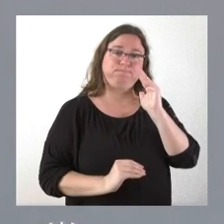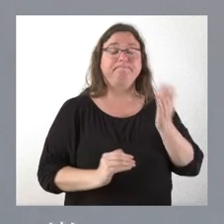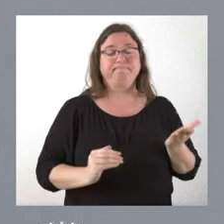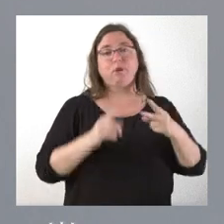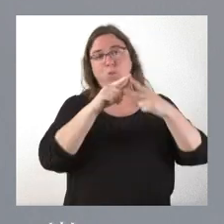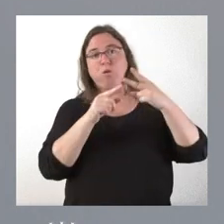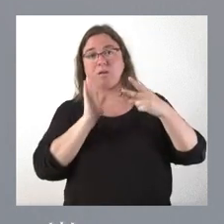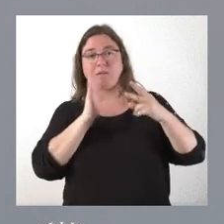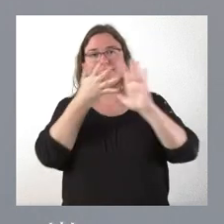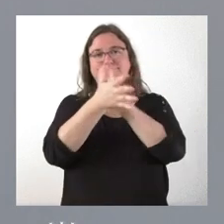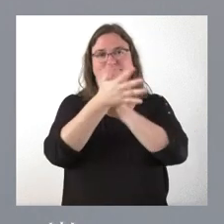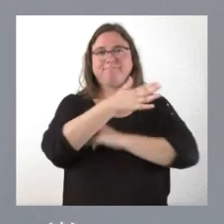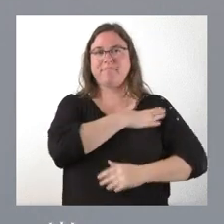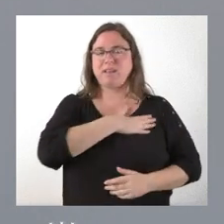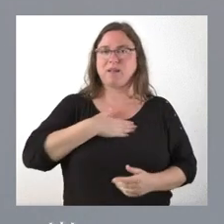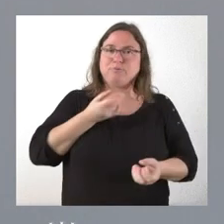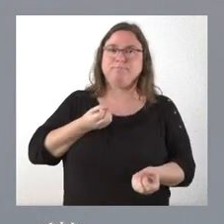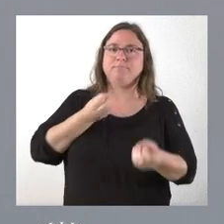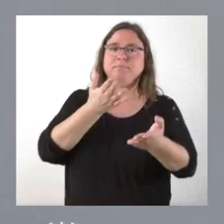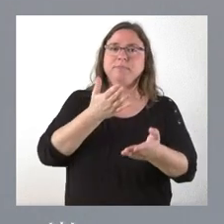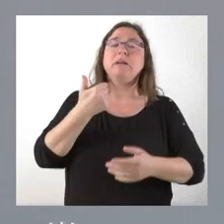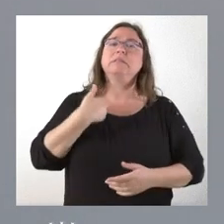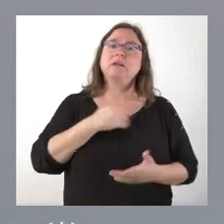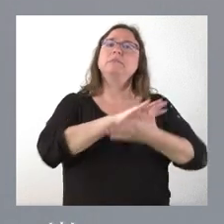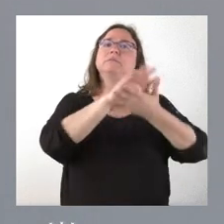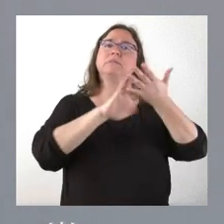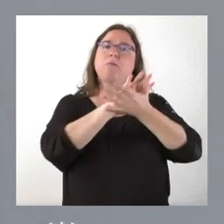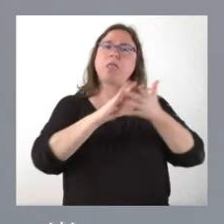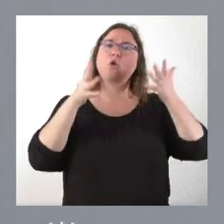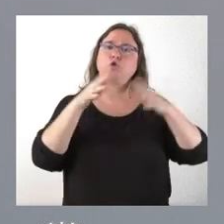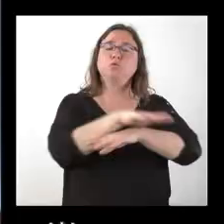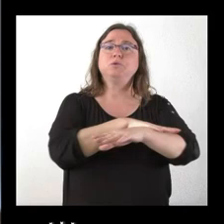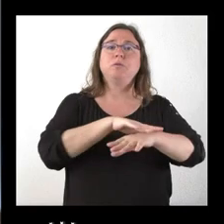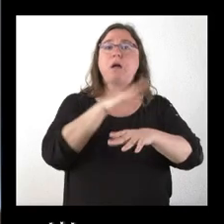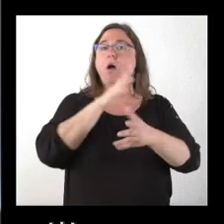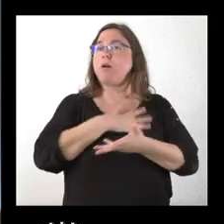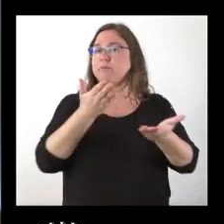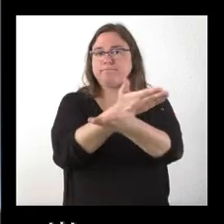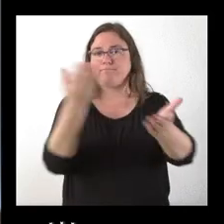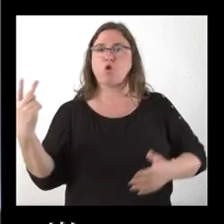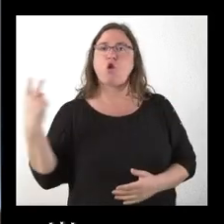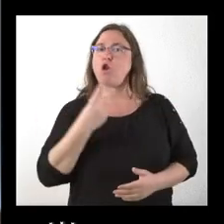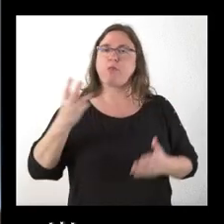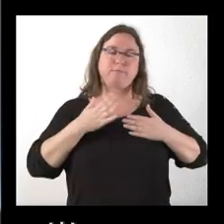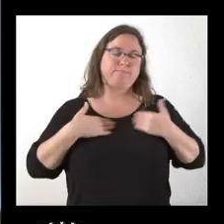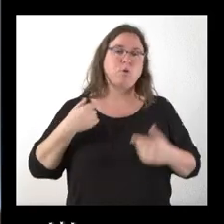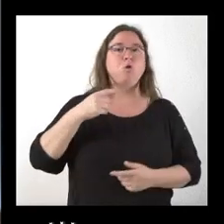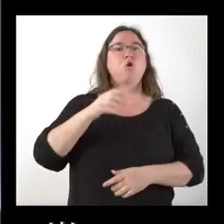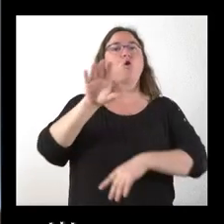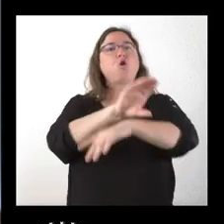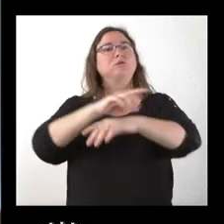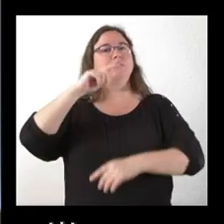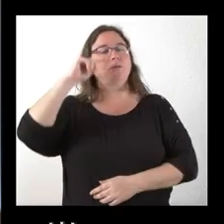señalarles, que hemos también visto en el Consejo de Gobierno, y estamos a su disposición, dando el consejero de Cultura, Turismo